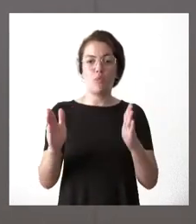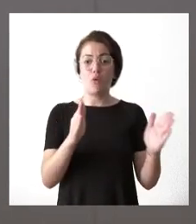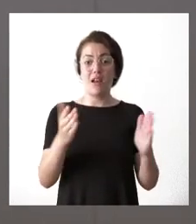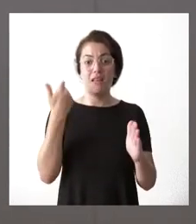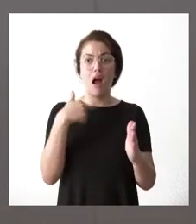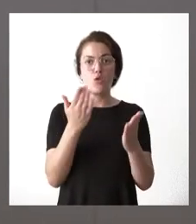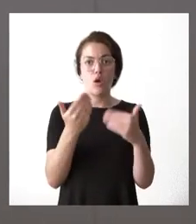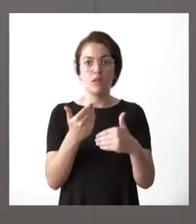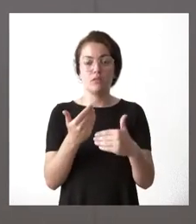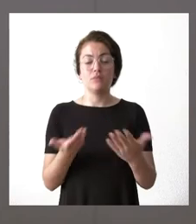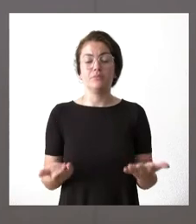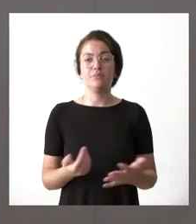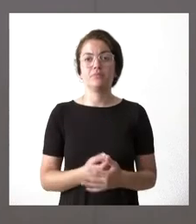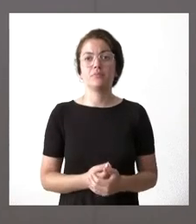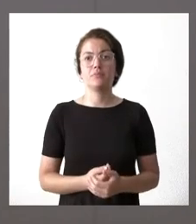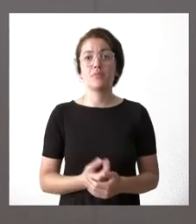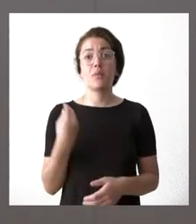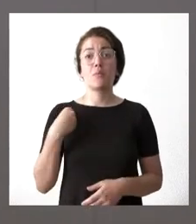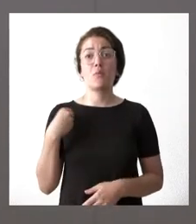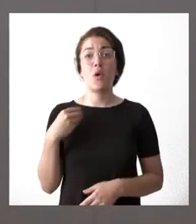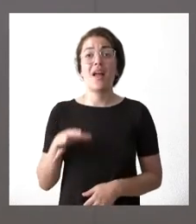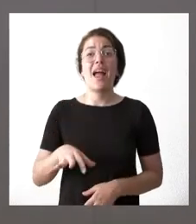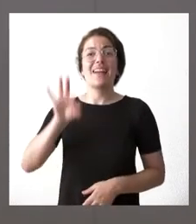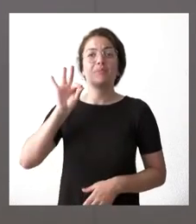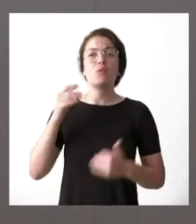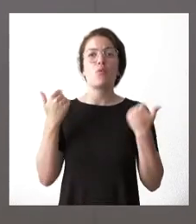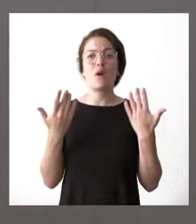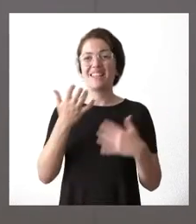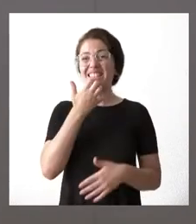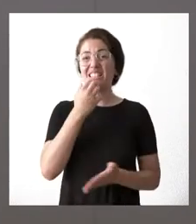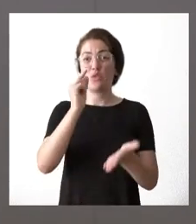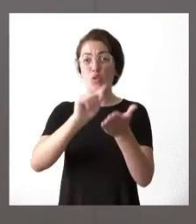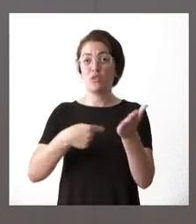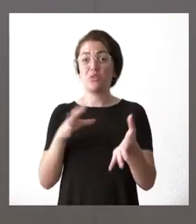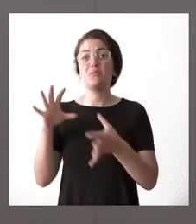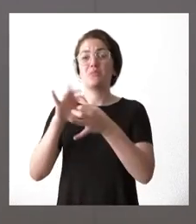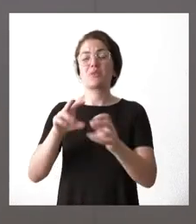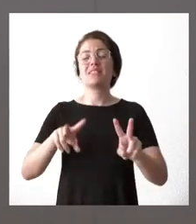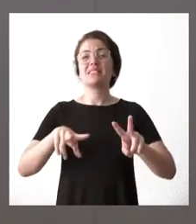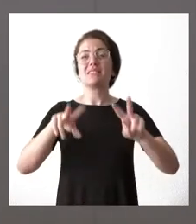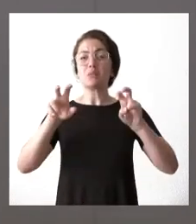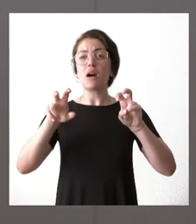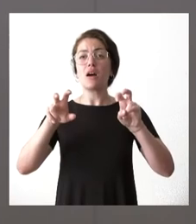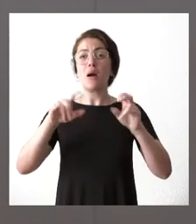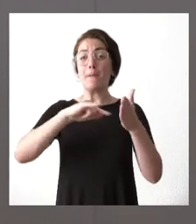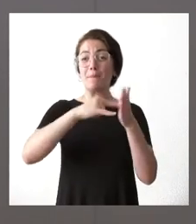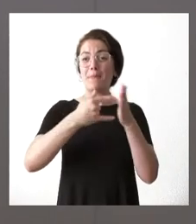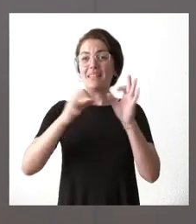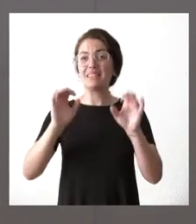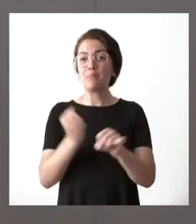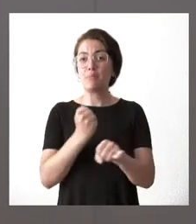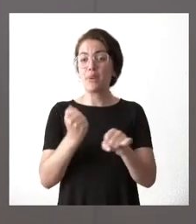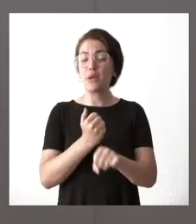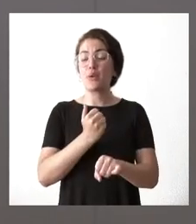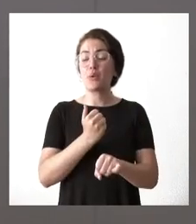había una excepción en la propia reforma laboral que decía que cuando el contrato tenía que ver con aspectos relativos a planes de empleo pues